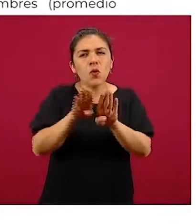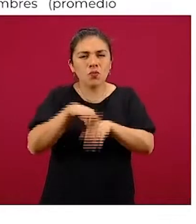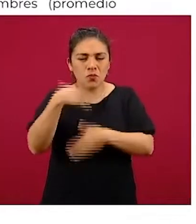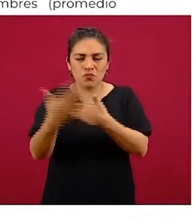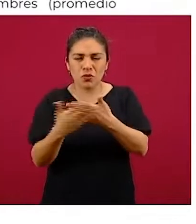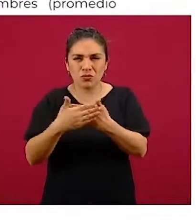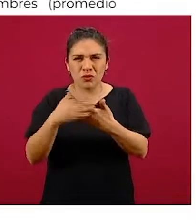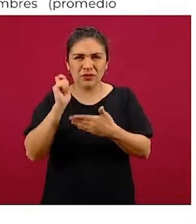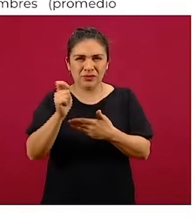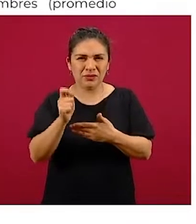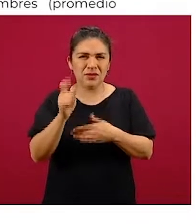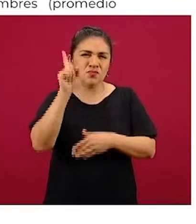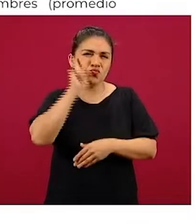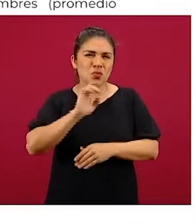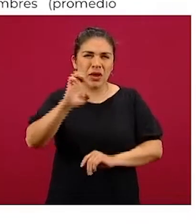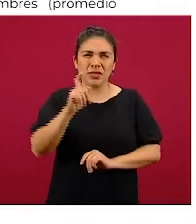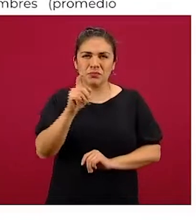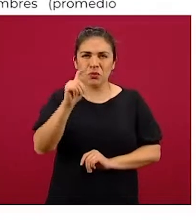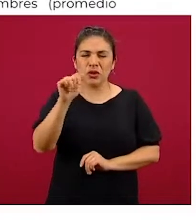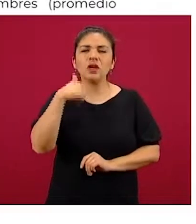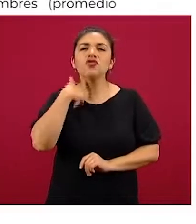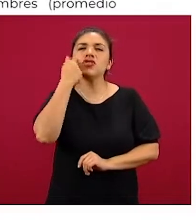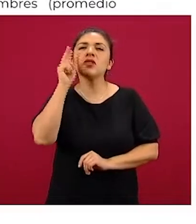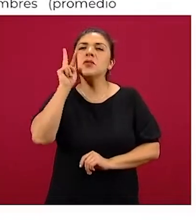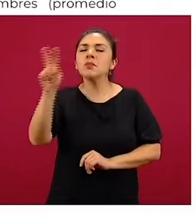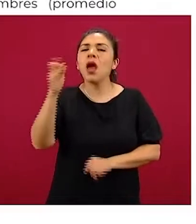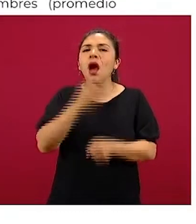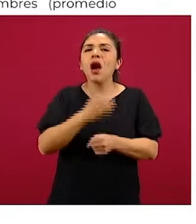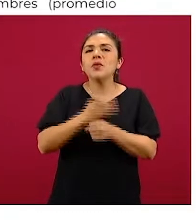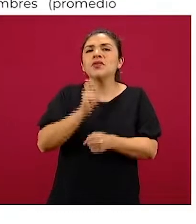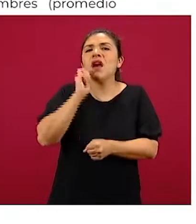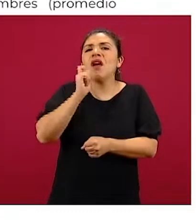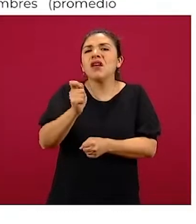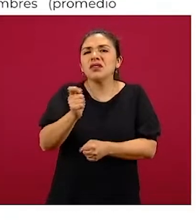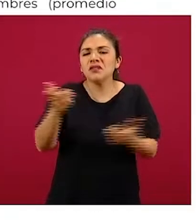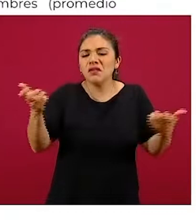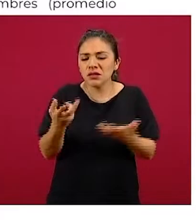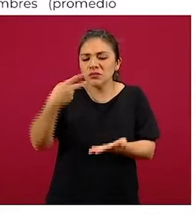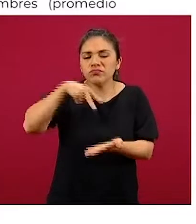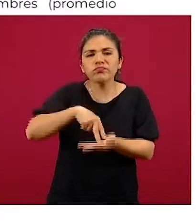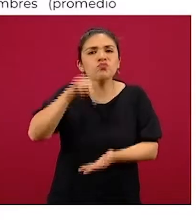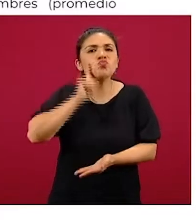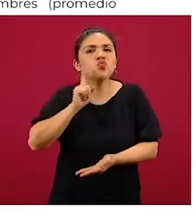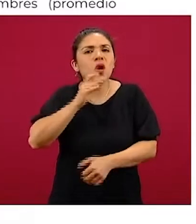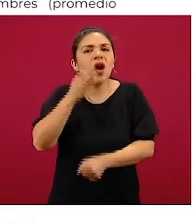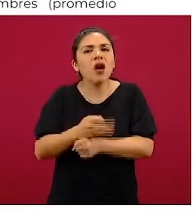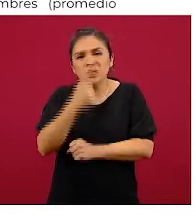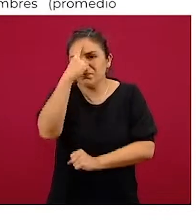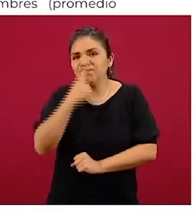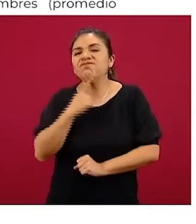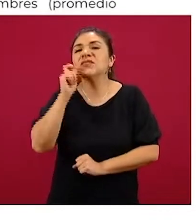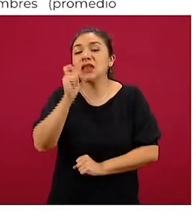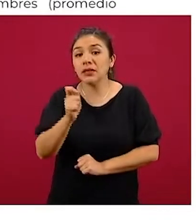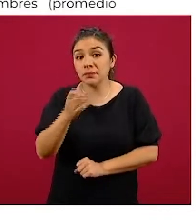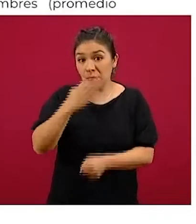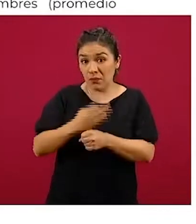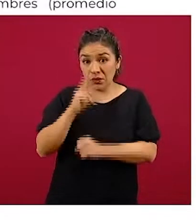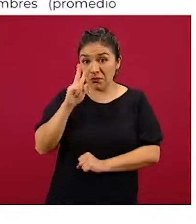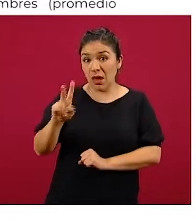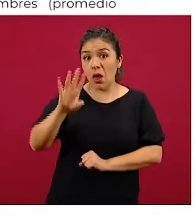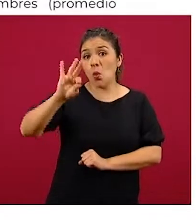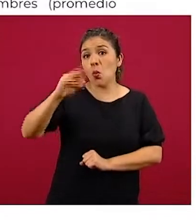evento, me gustaría tomar una fotografía de dónde nos encontramos para las mujeres. Alrededor del 42 por ciento